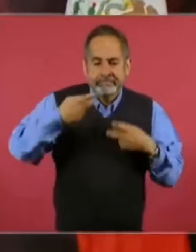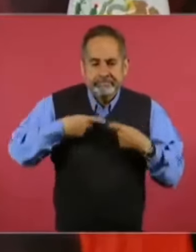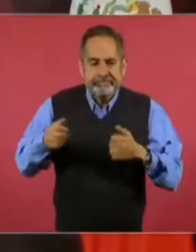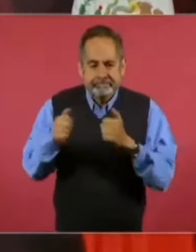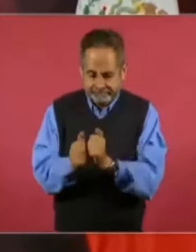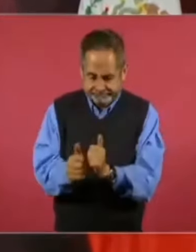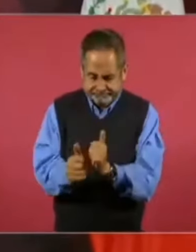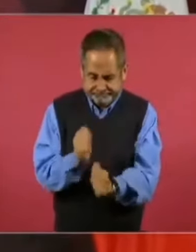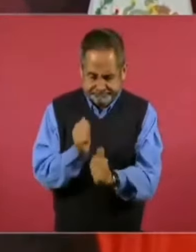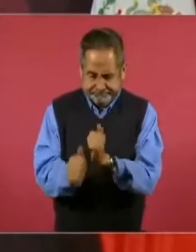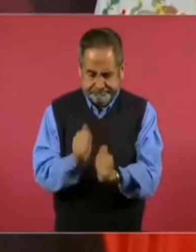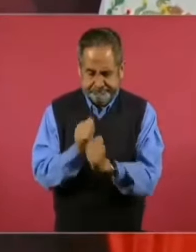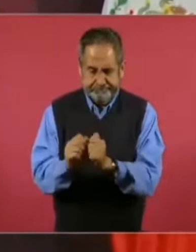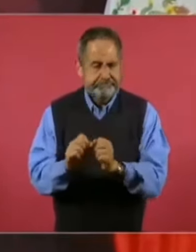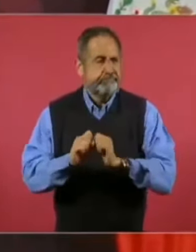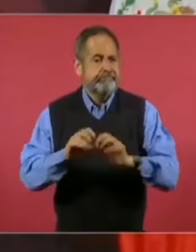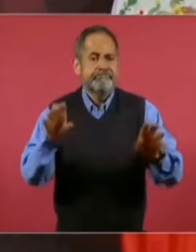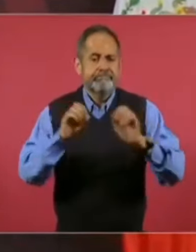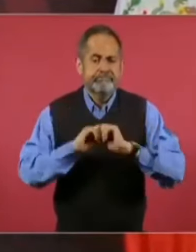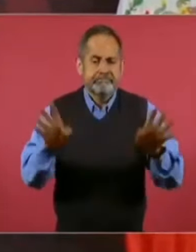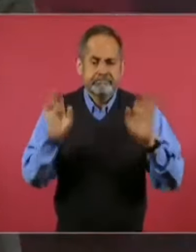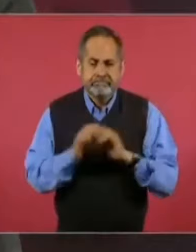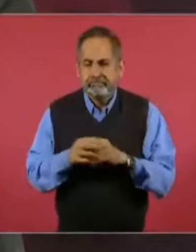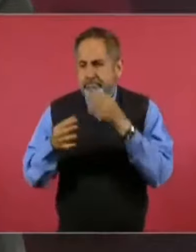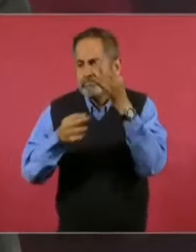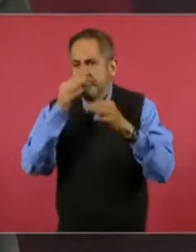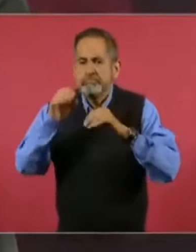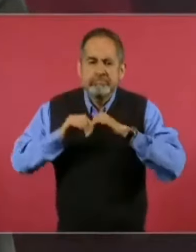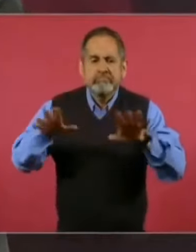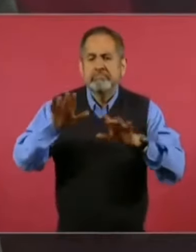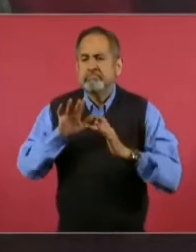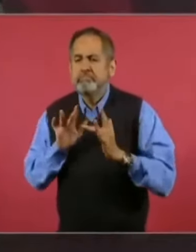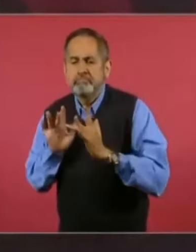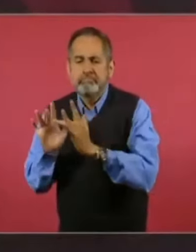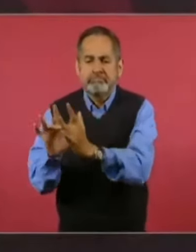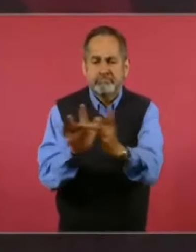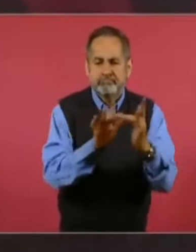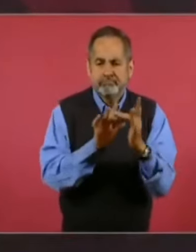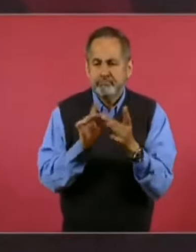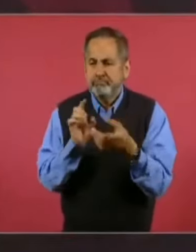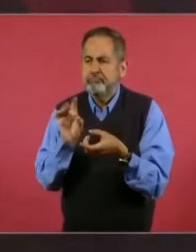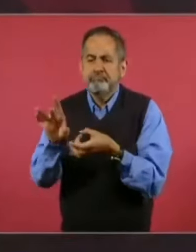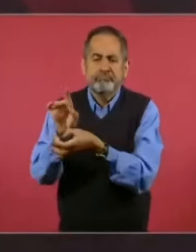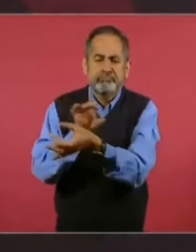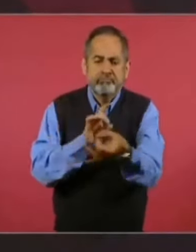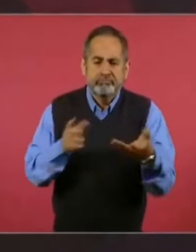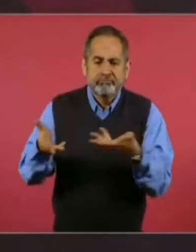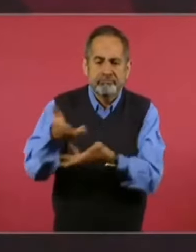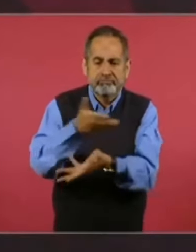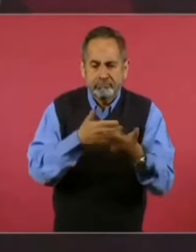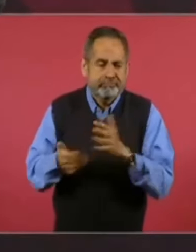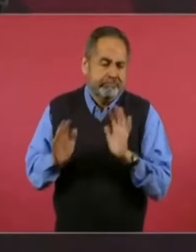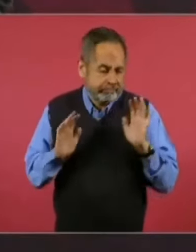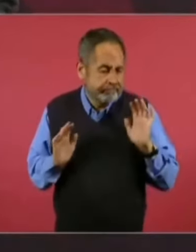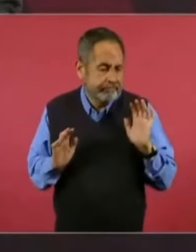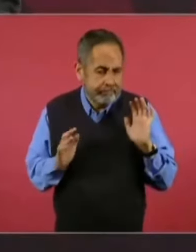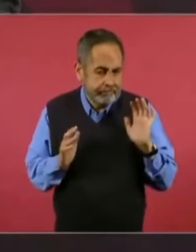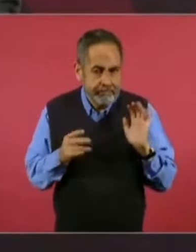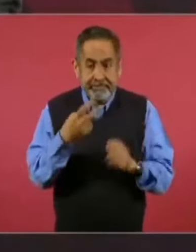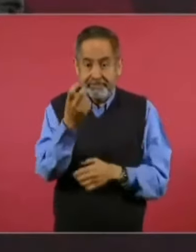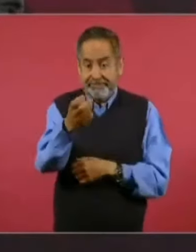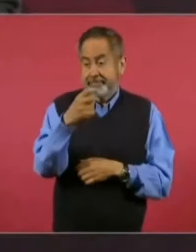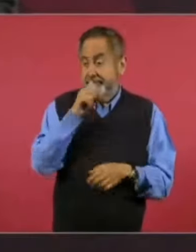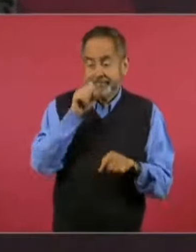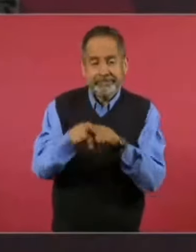comunicarse y convertirse en un medio de comunicación. Por eso el encuentro ese que